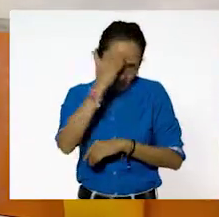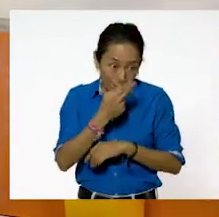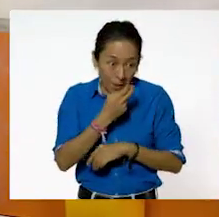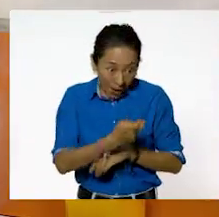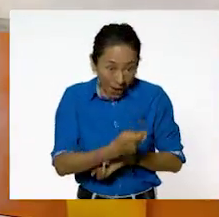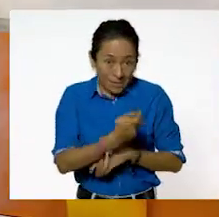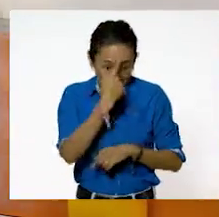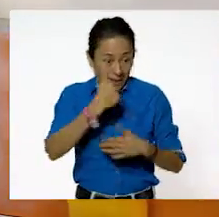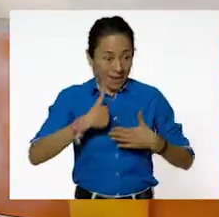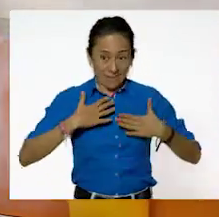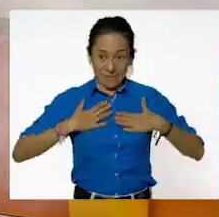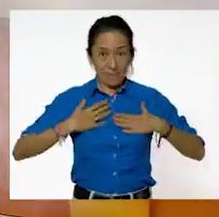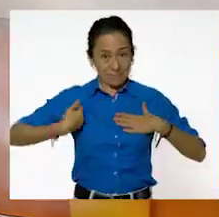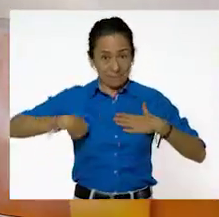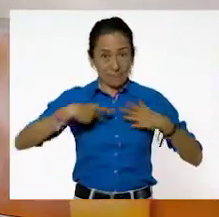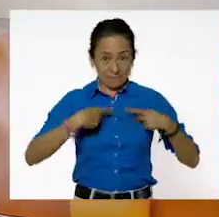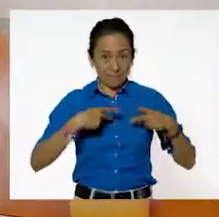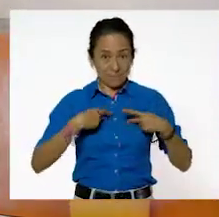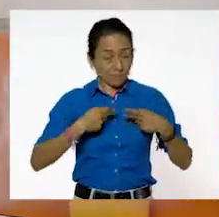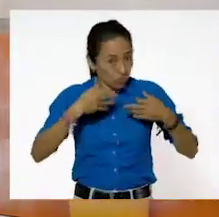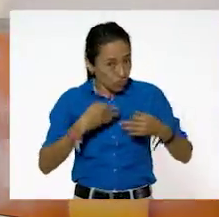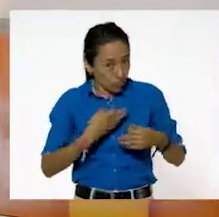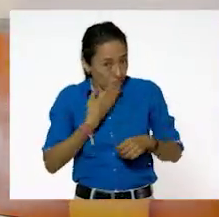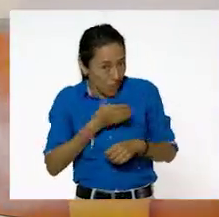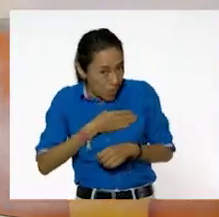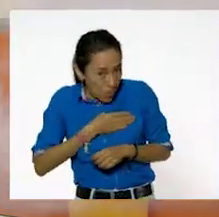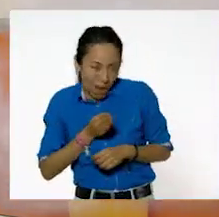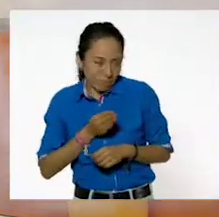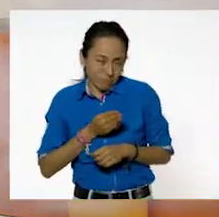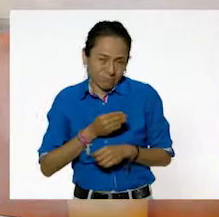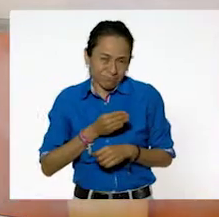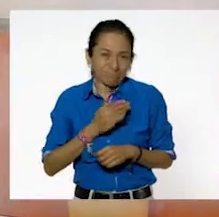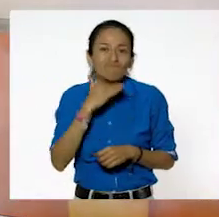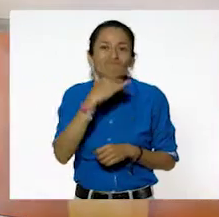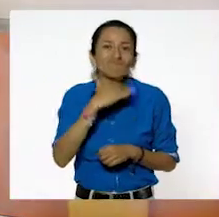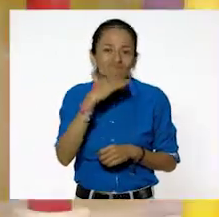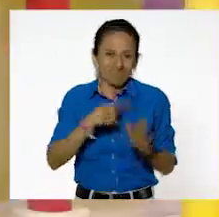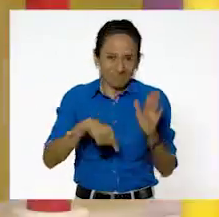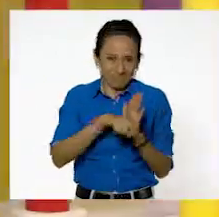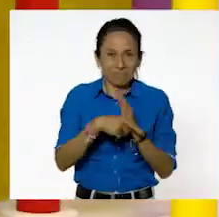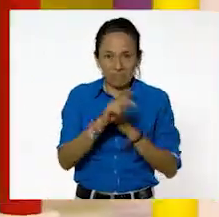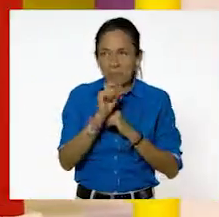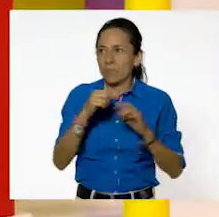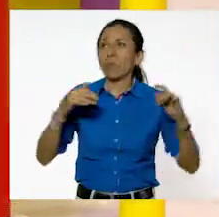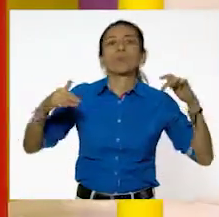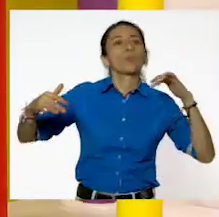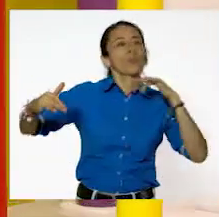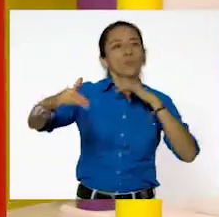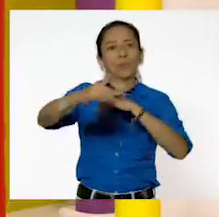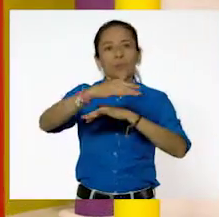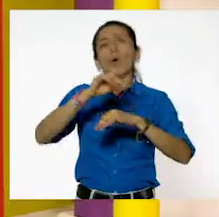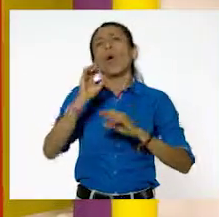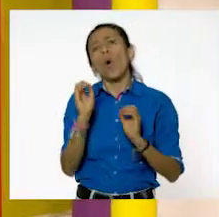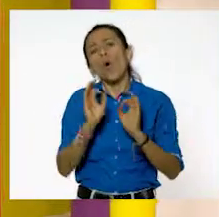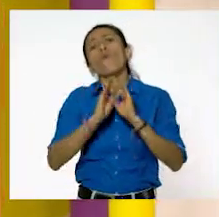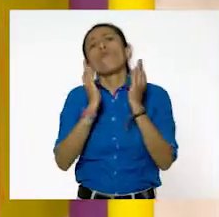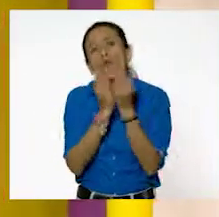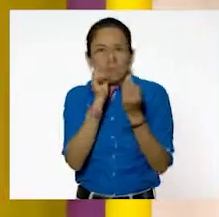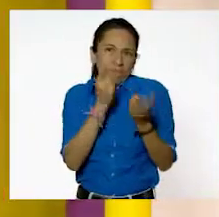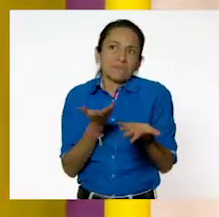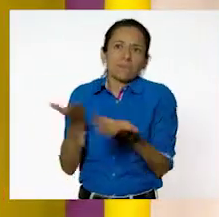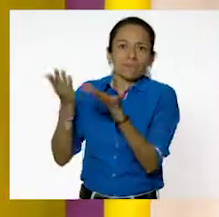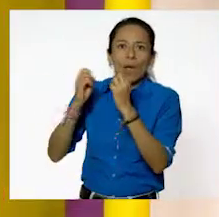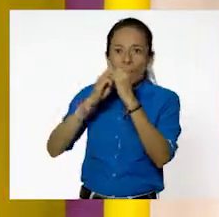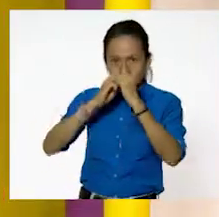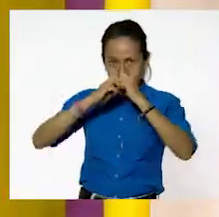Sin embargo, pudimos darnos cuenta que los gases se distribuyen por todos lados. O adquieren la forma, como en este globo, por ejemplo. Así es.